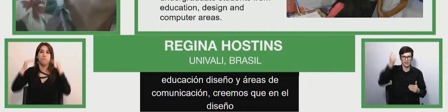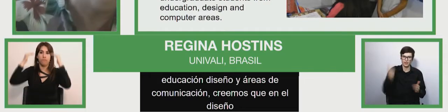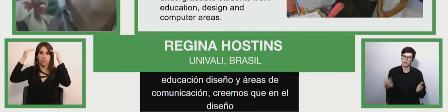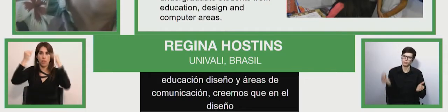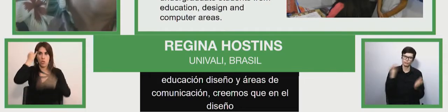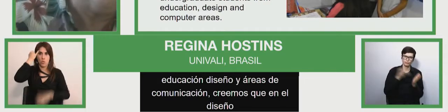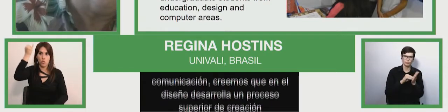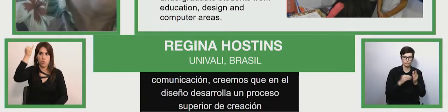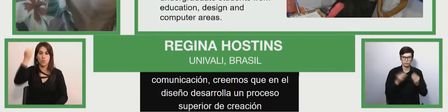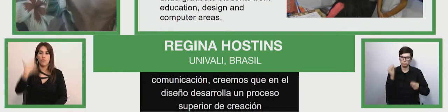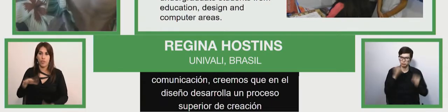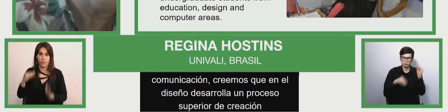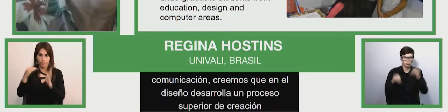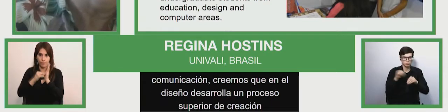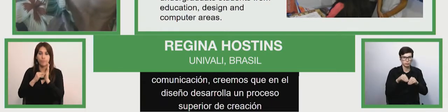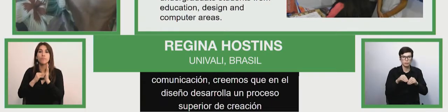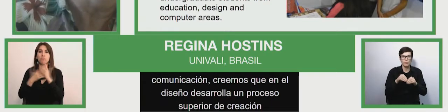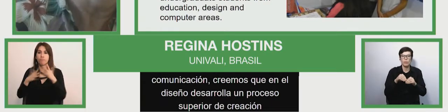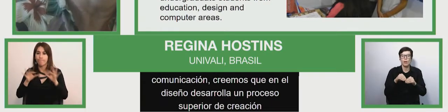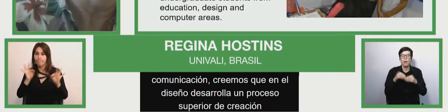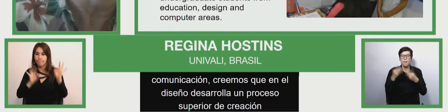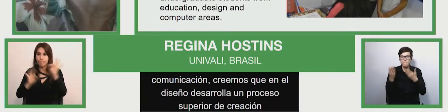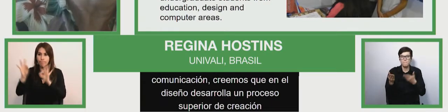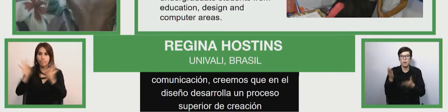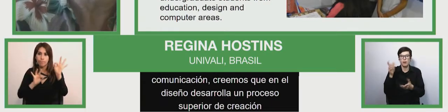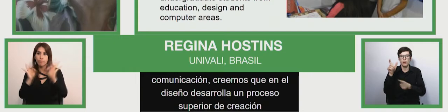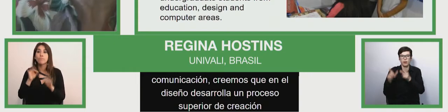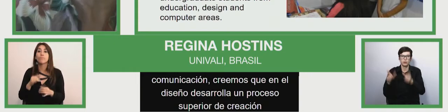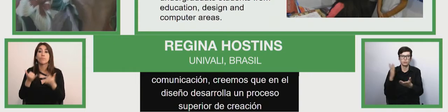aquellos estudiantes con discapacidades.